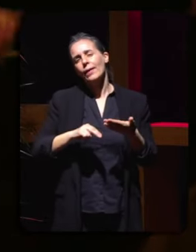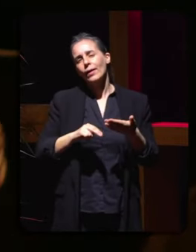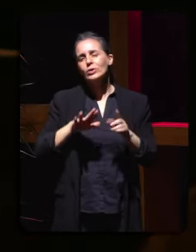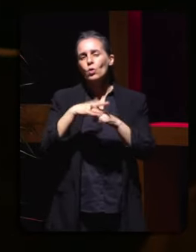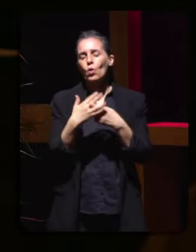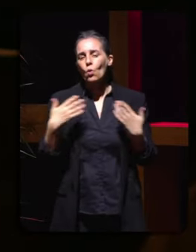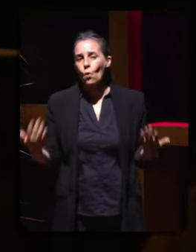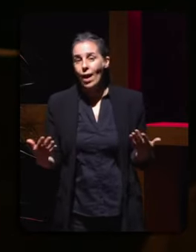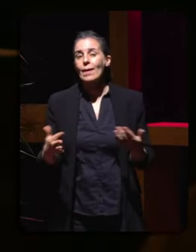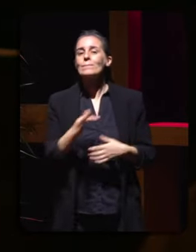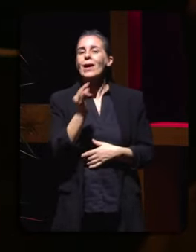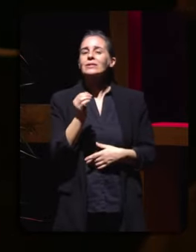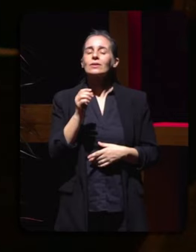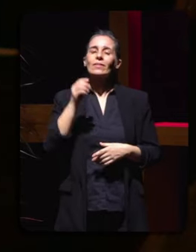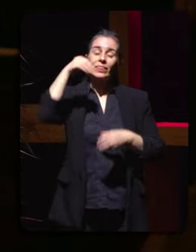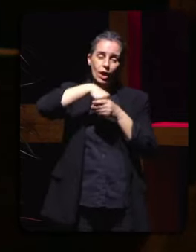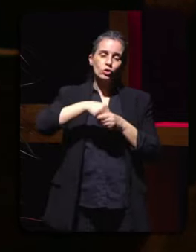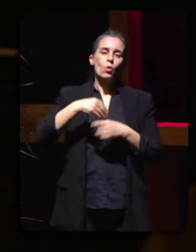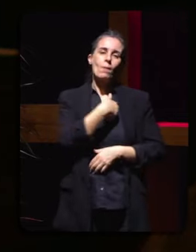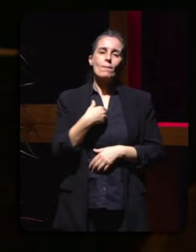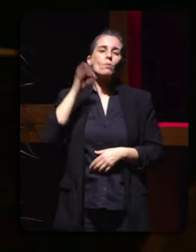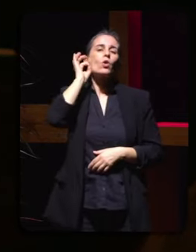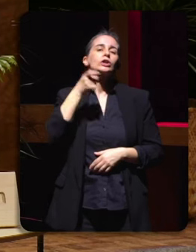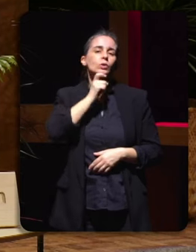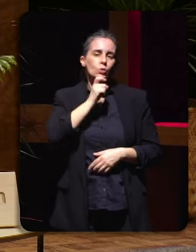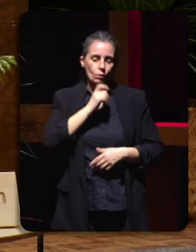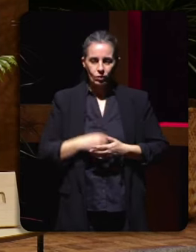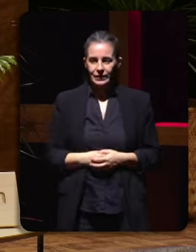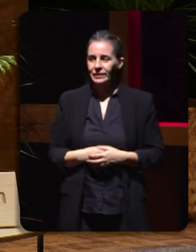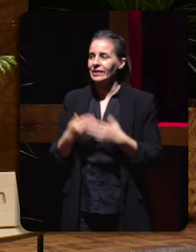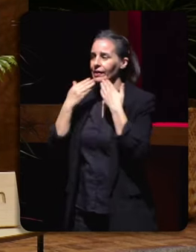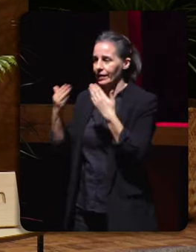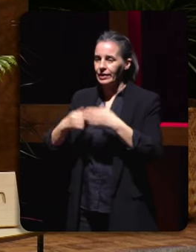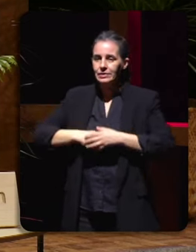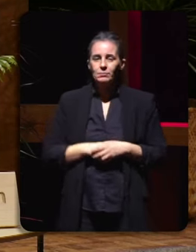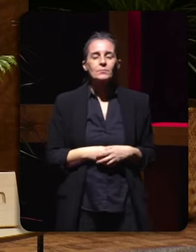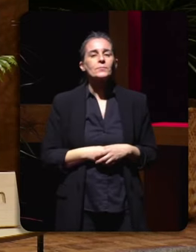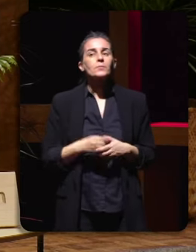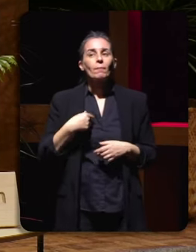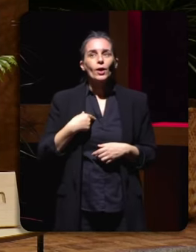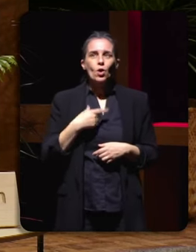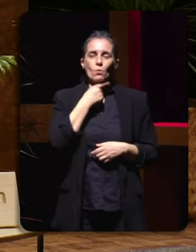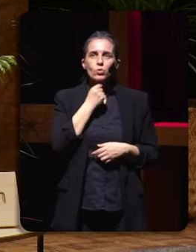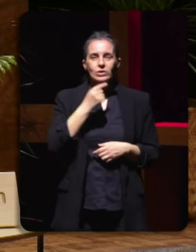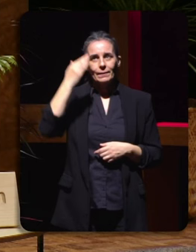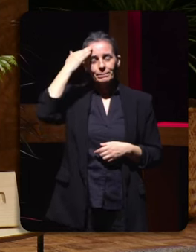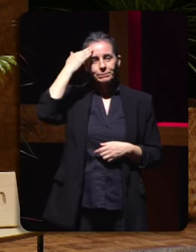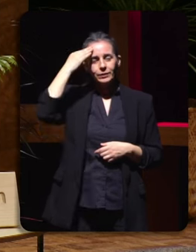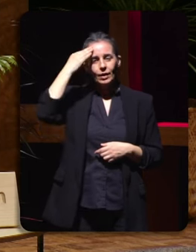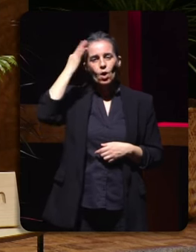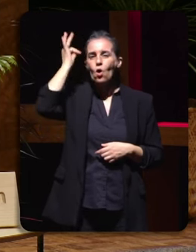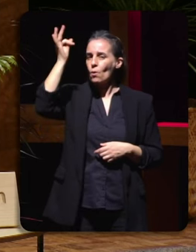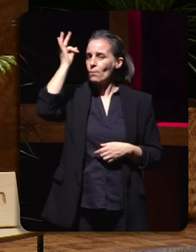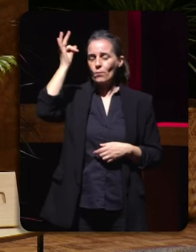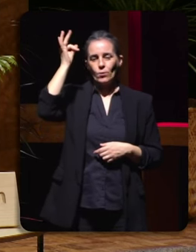na radio en Galicia Grazas Gracias a ti A ver a mín gustame ser optimista e positiva Eu creo que hai